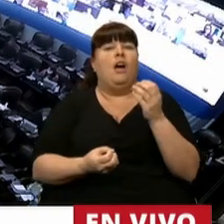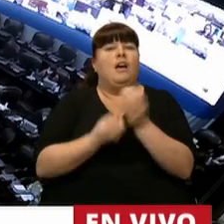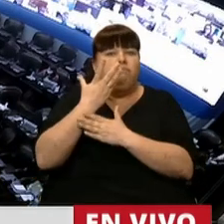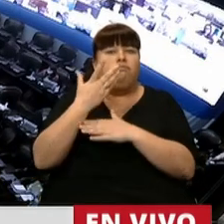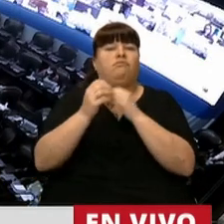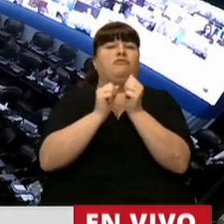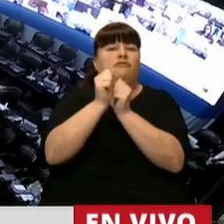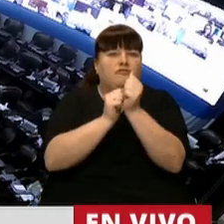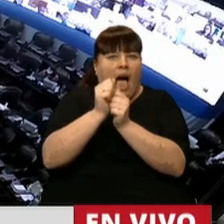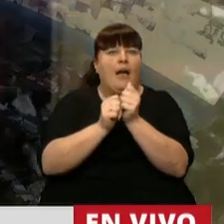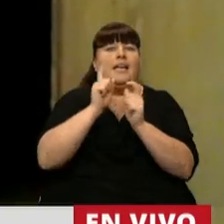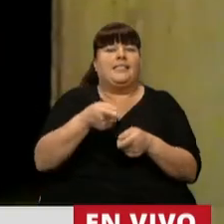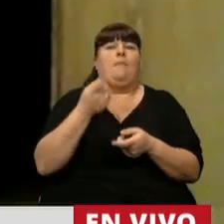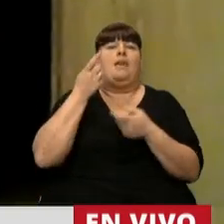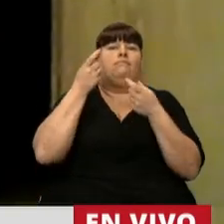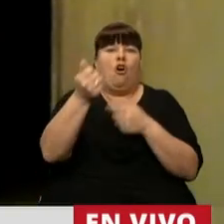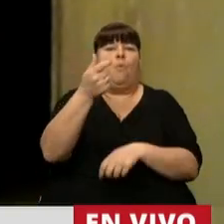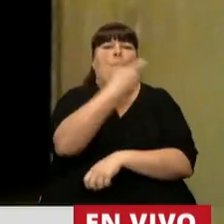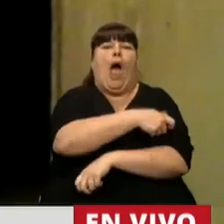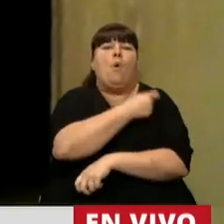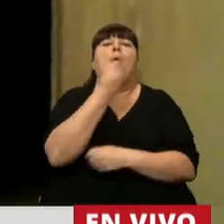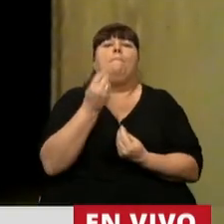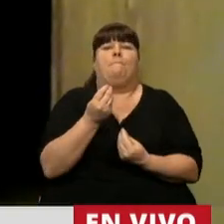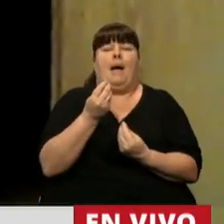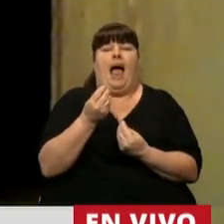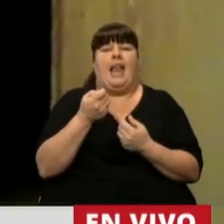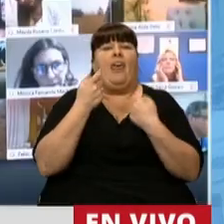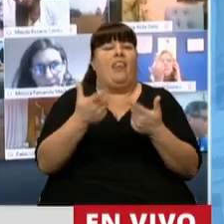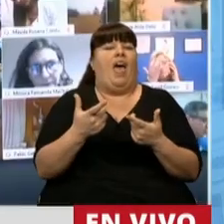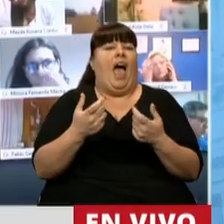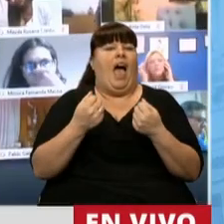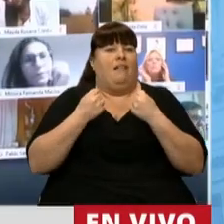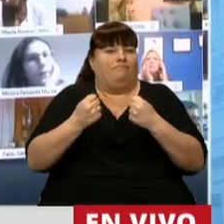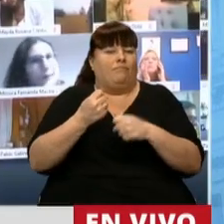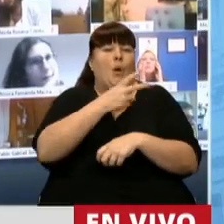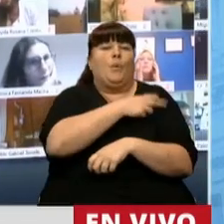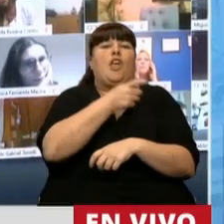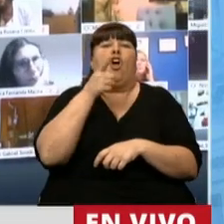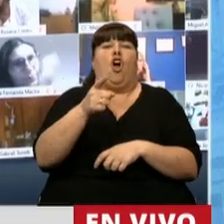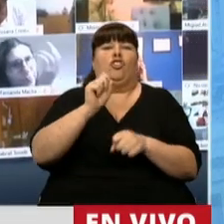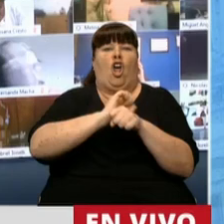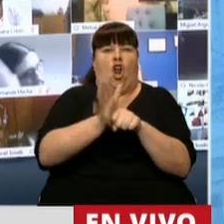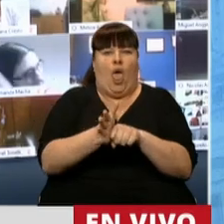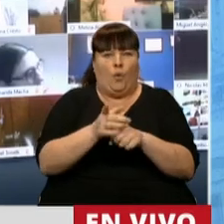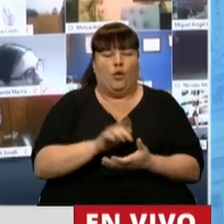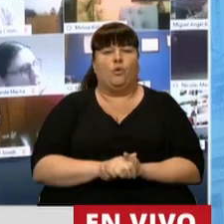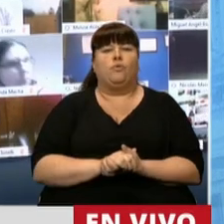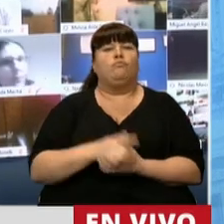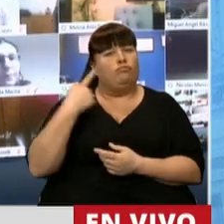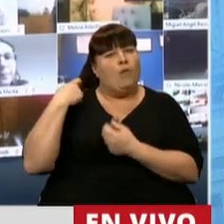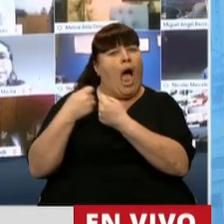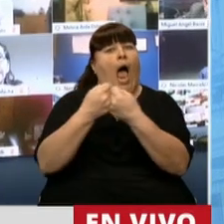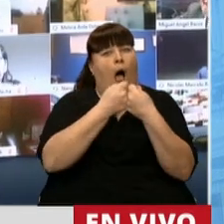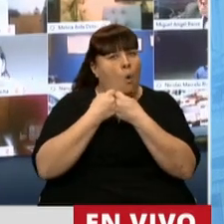desarrollo, la fabricación y la adquisición de las vacunas destinadas a generar inmunidad contra el COVID-19. Estamos de